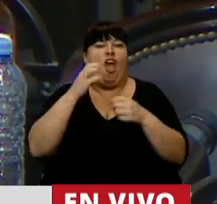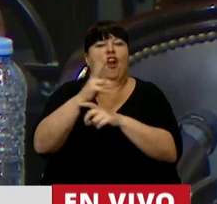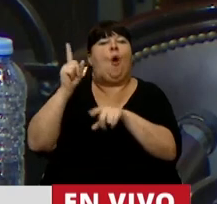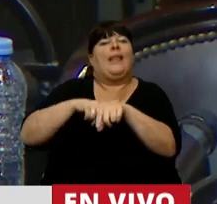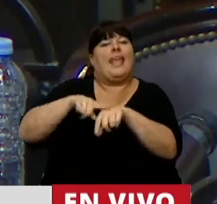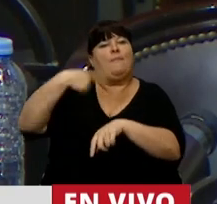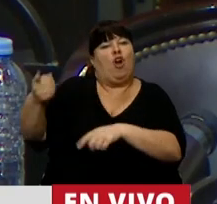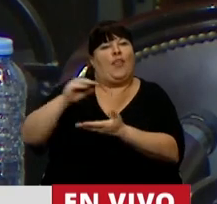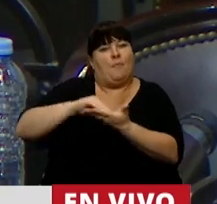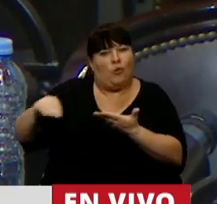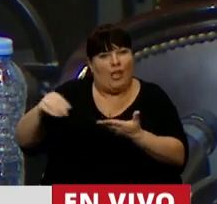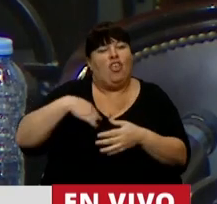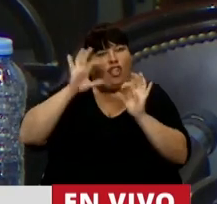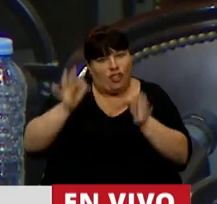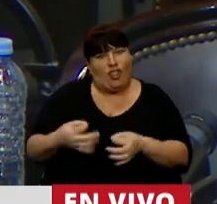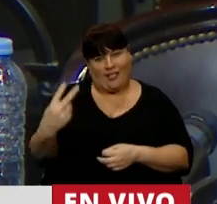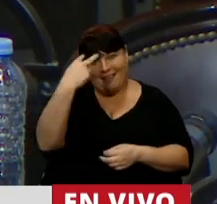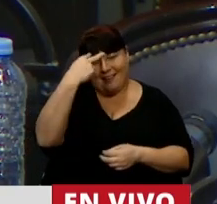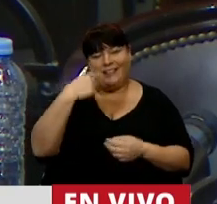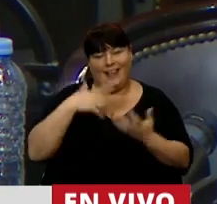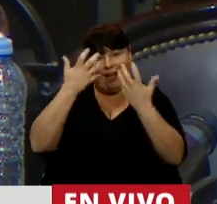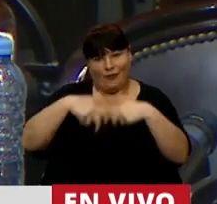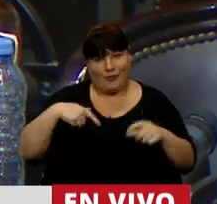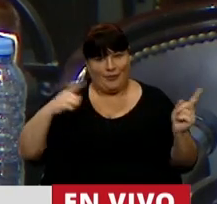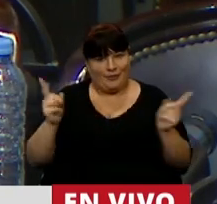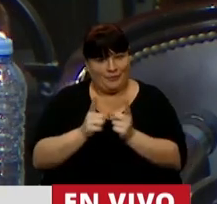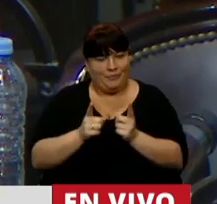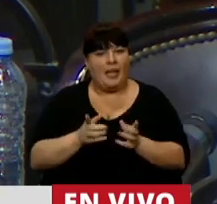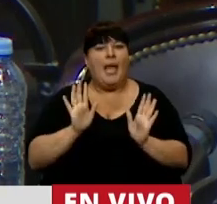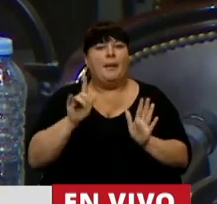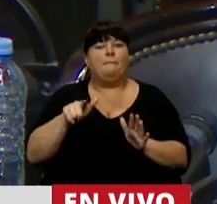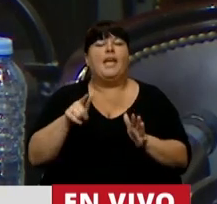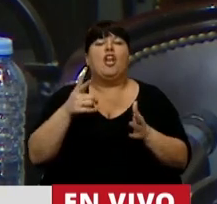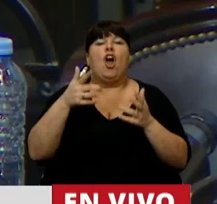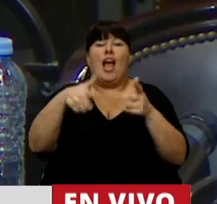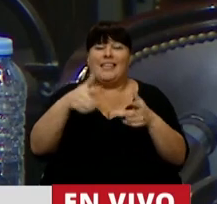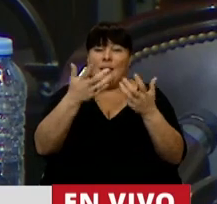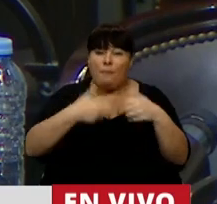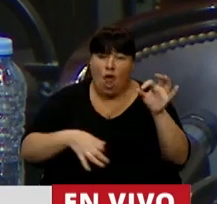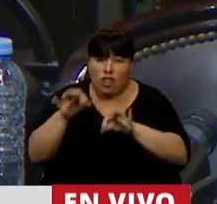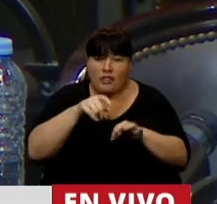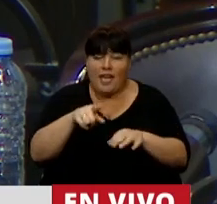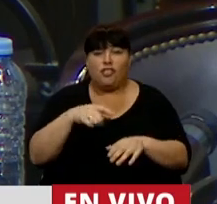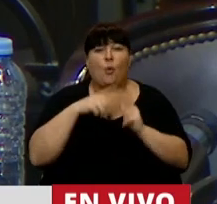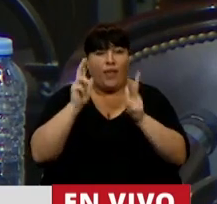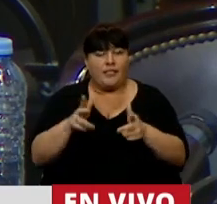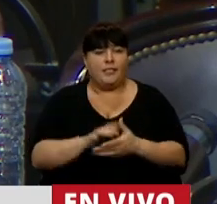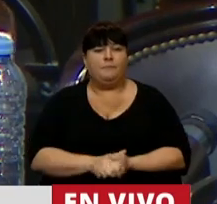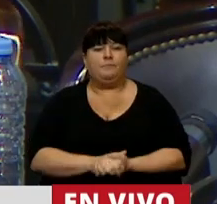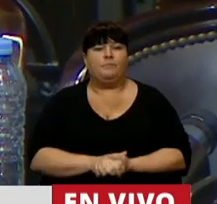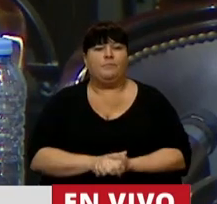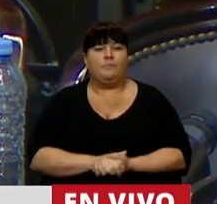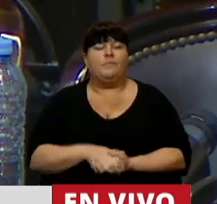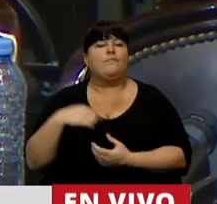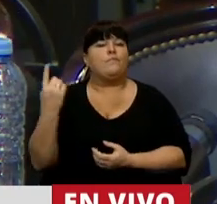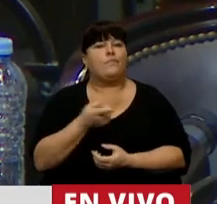tiempo a otros diputados y porque sé que me está mirando. Pero con este proyecto de ley, déjenme decirles que